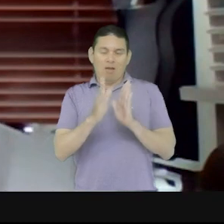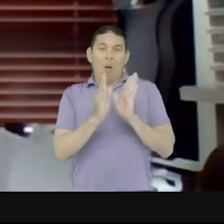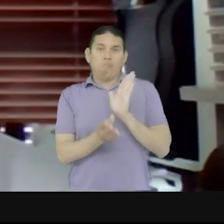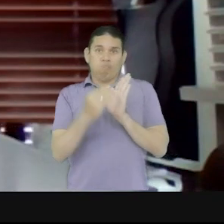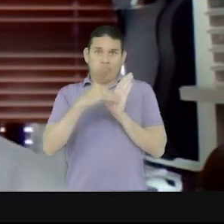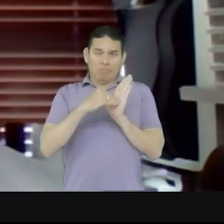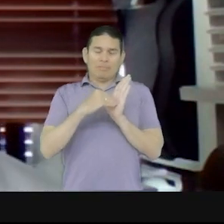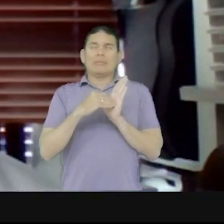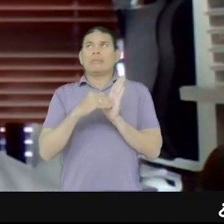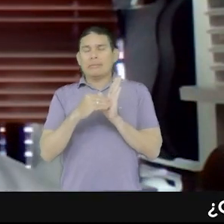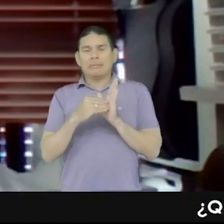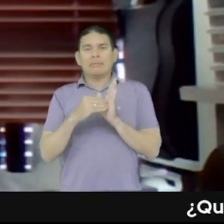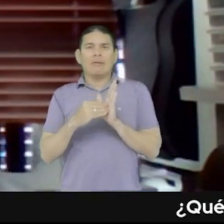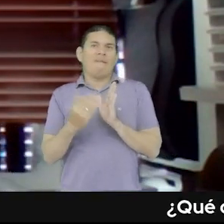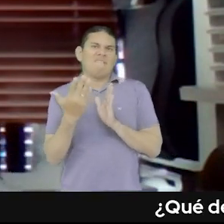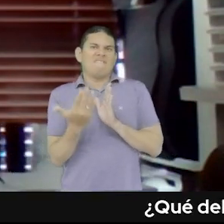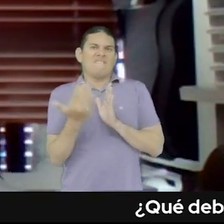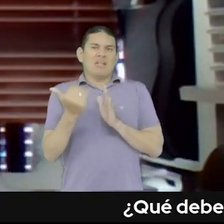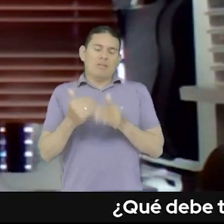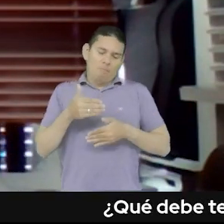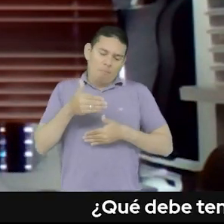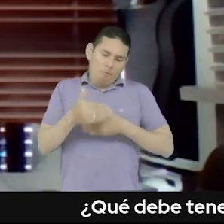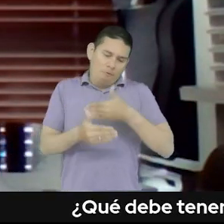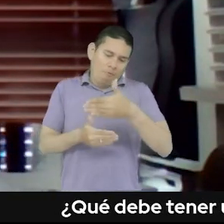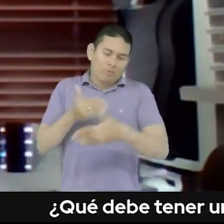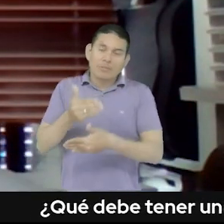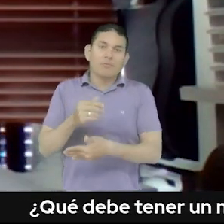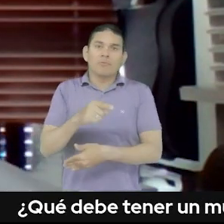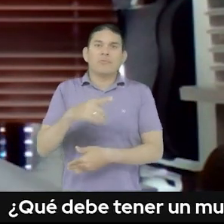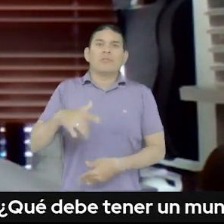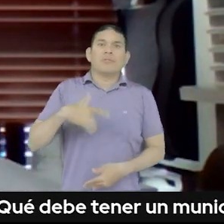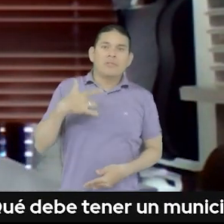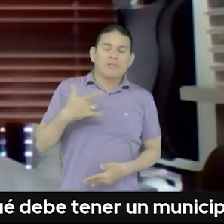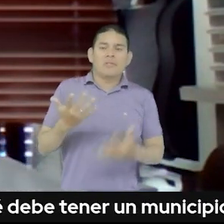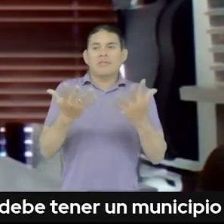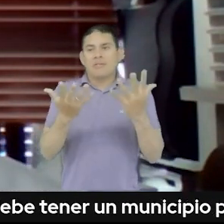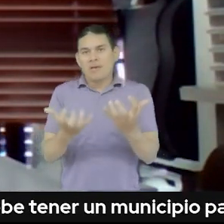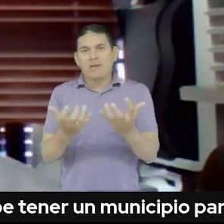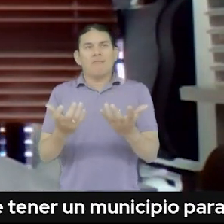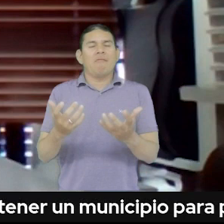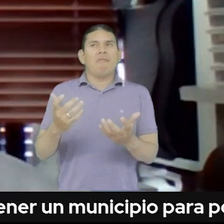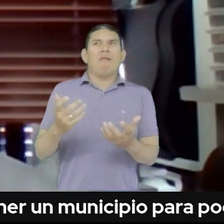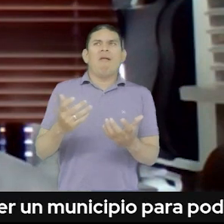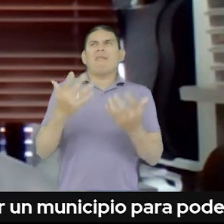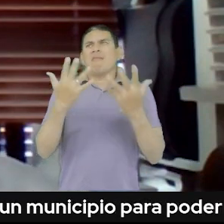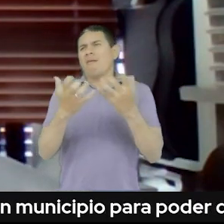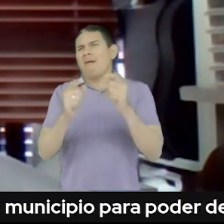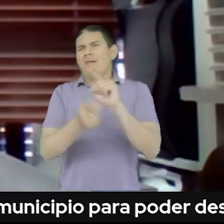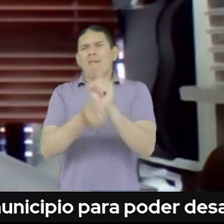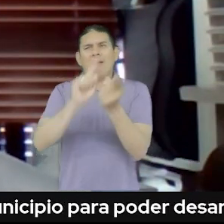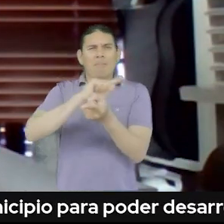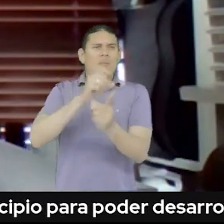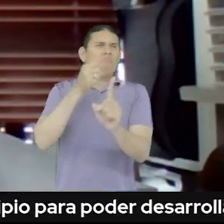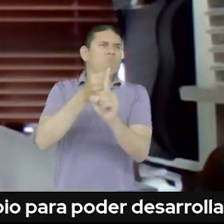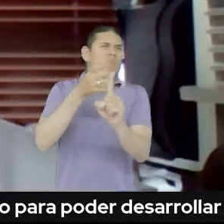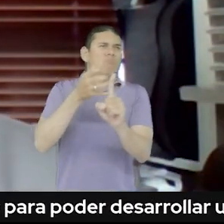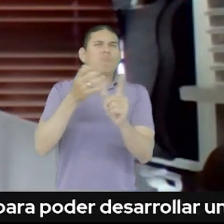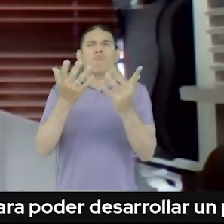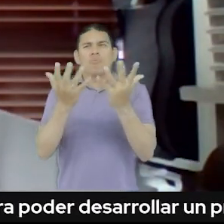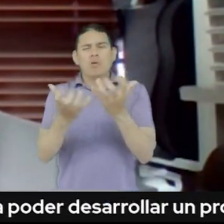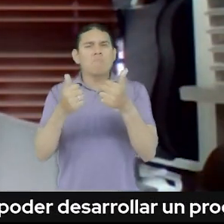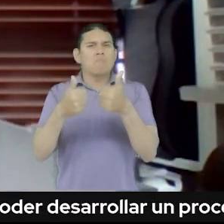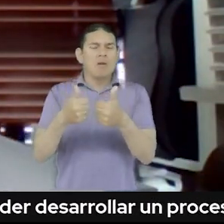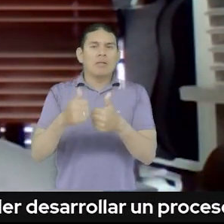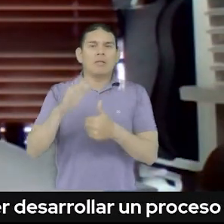proceso, como ya lo decía Hensi, tenemos que volver esa voluntad, ese establecimiento formal de querer cambiar las cosas en un